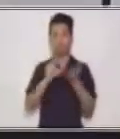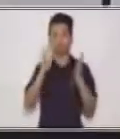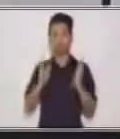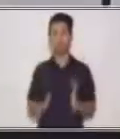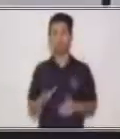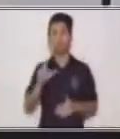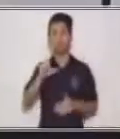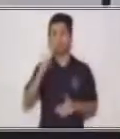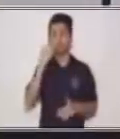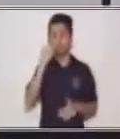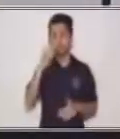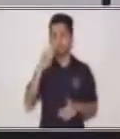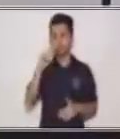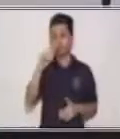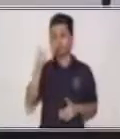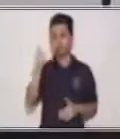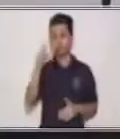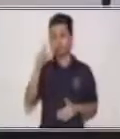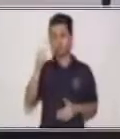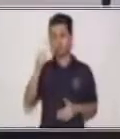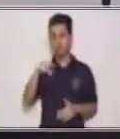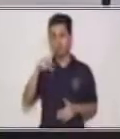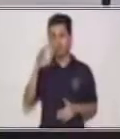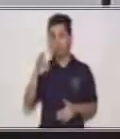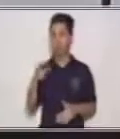¿Qué otra cosa vamos a encontrar en la familia?